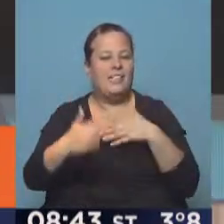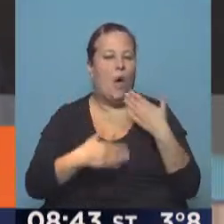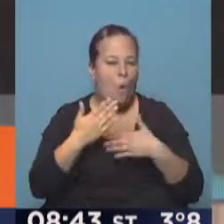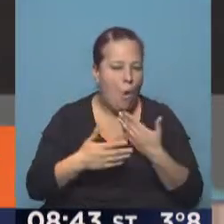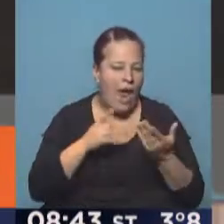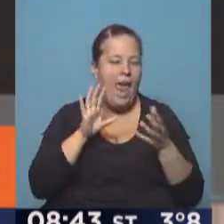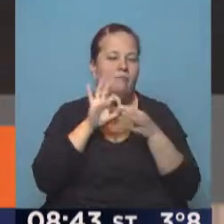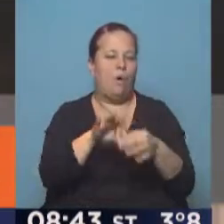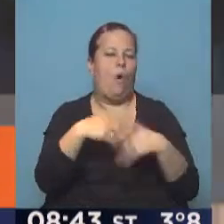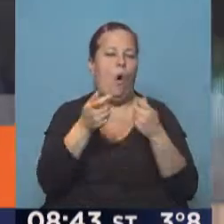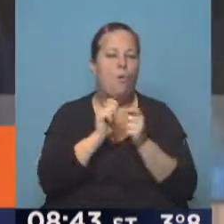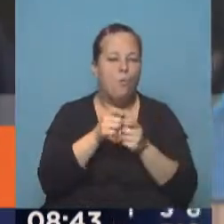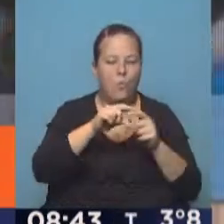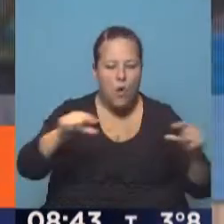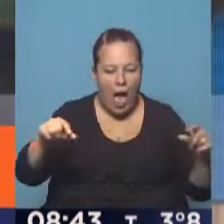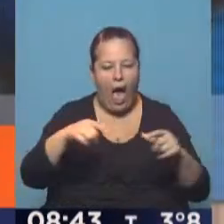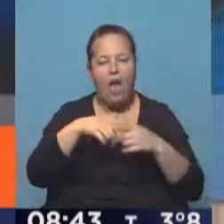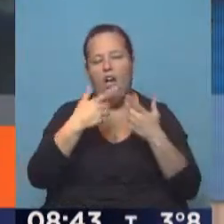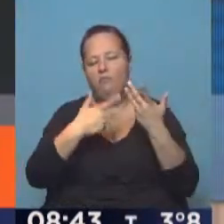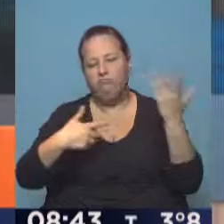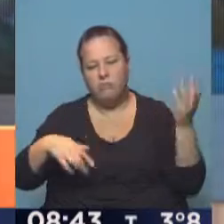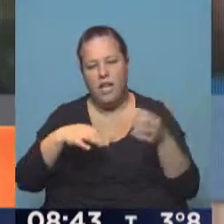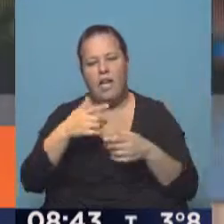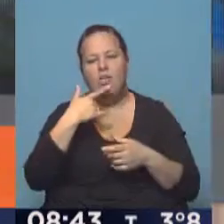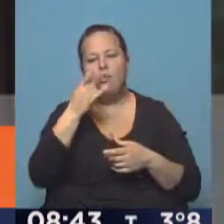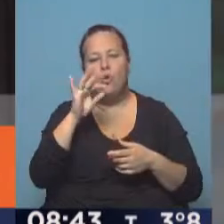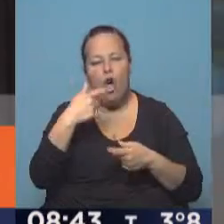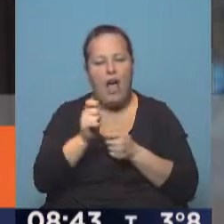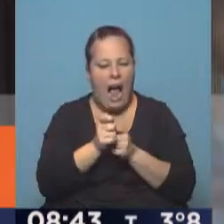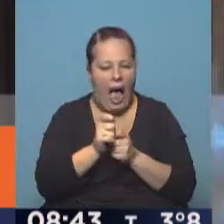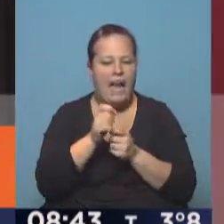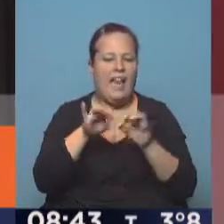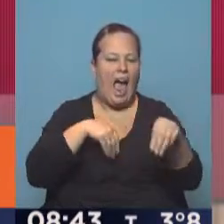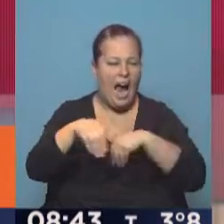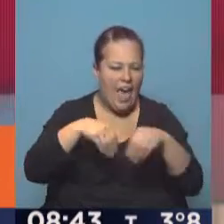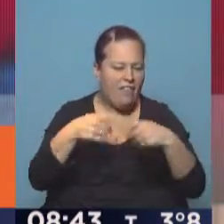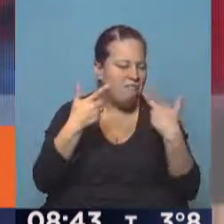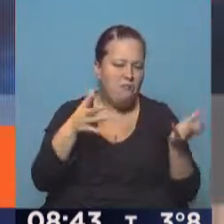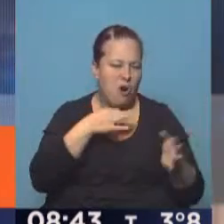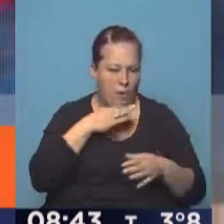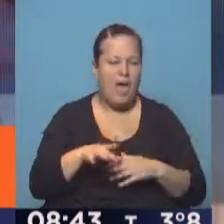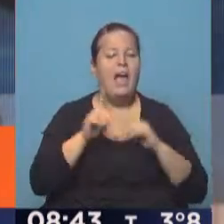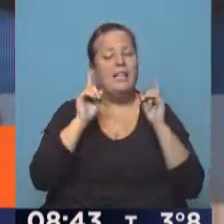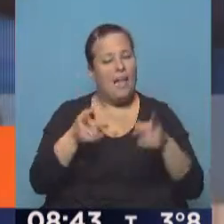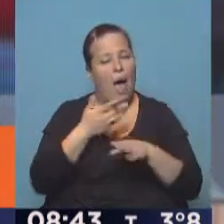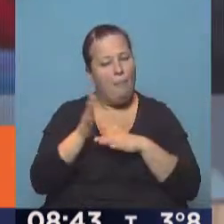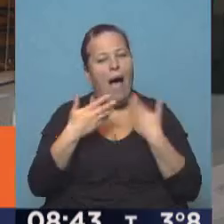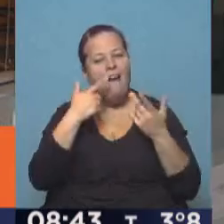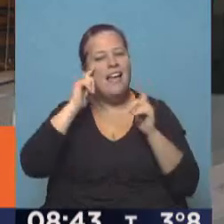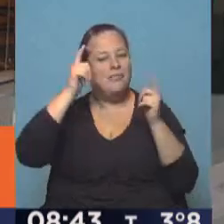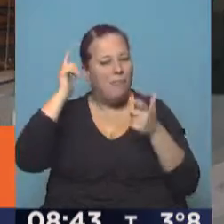nuclearse para jugar al buraco, al sudoku, a los naipes, al ajedrez, a lo que tengan ganas. No, y además hablar de sus